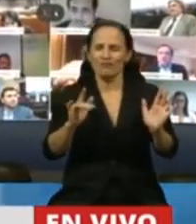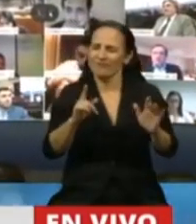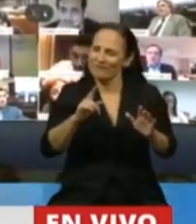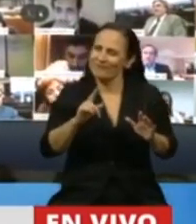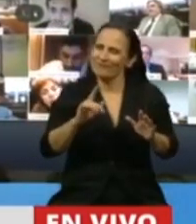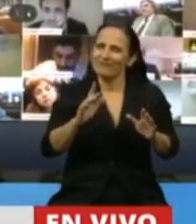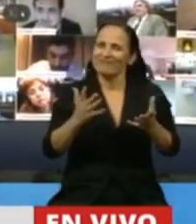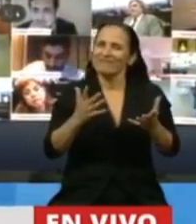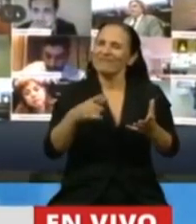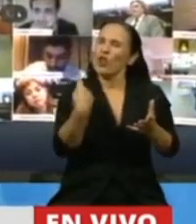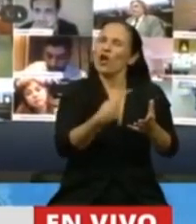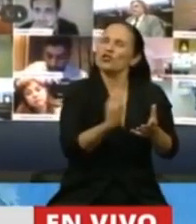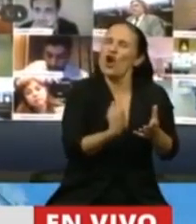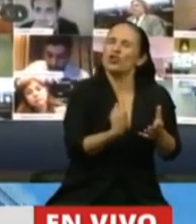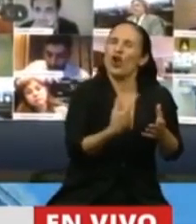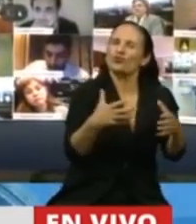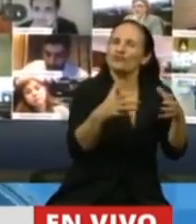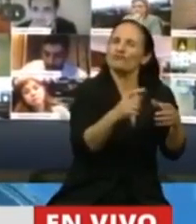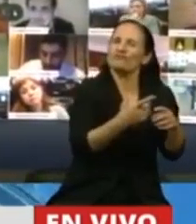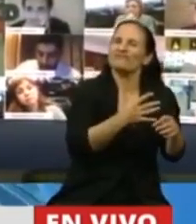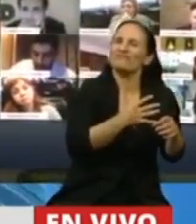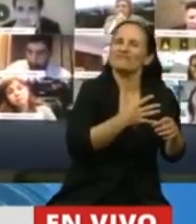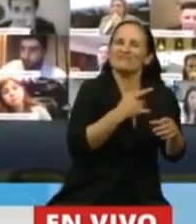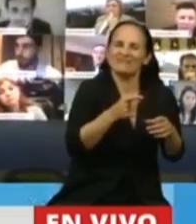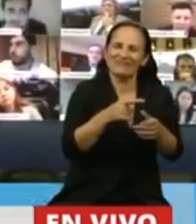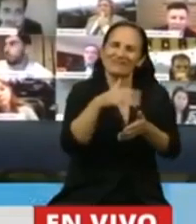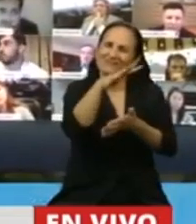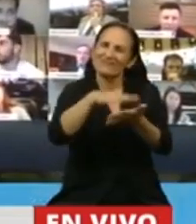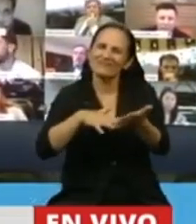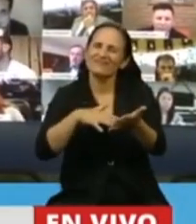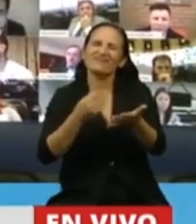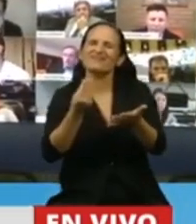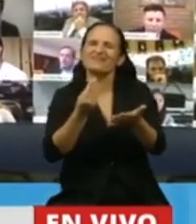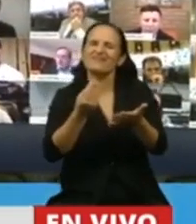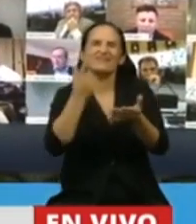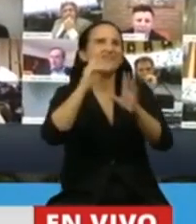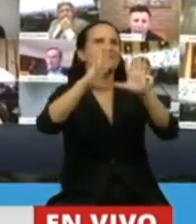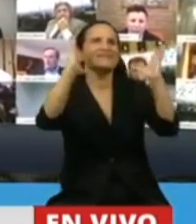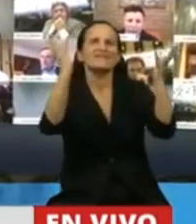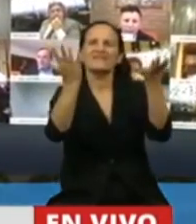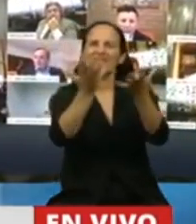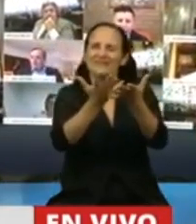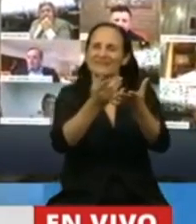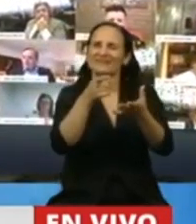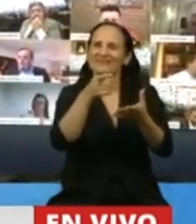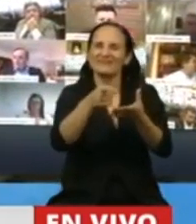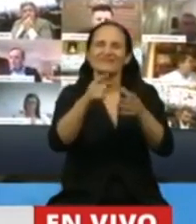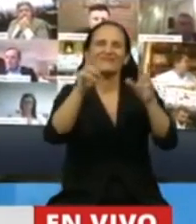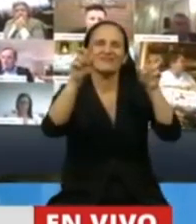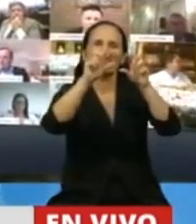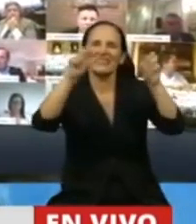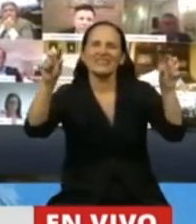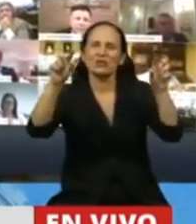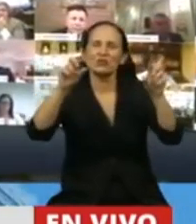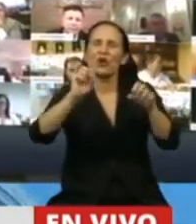a las ideas que apoyaron en el documento de la Fundación Internacional para la Libertad, que bajo el título de que